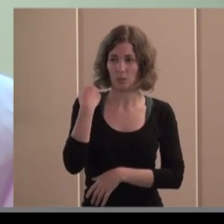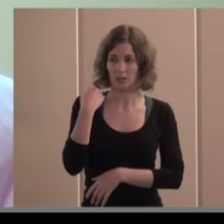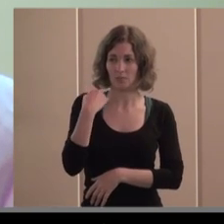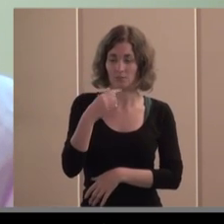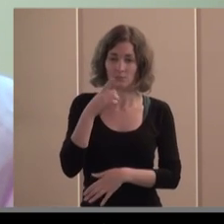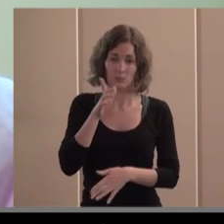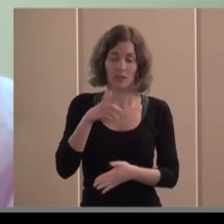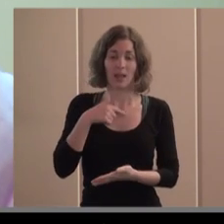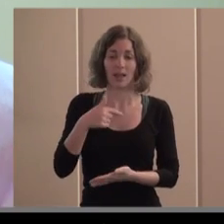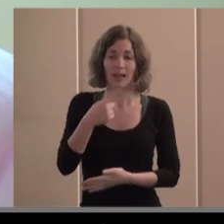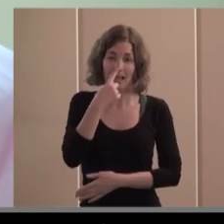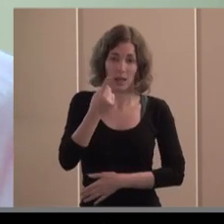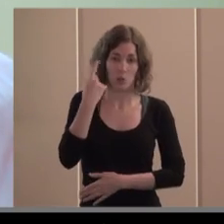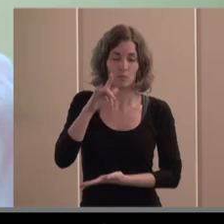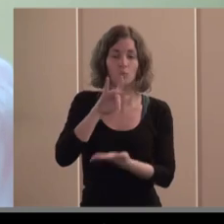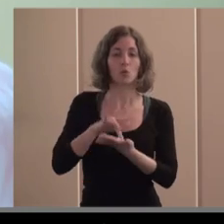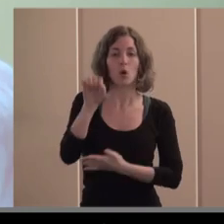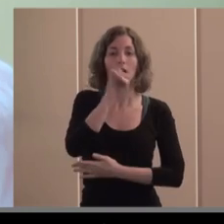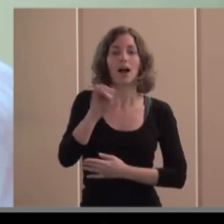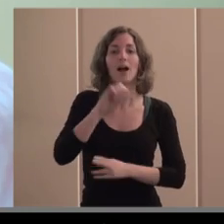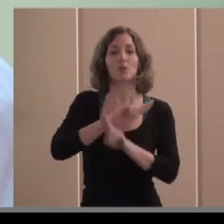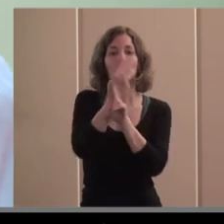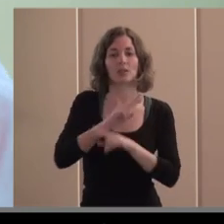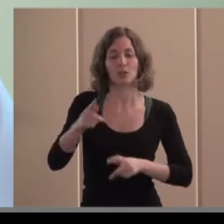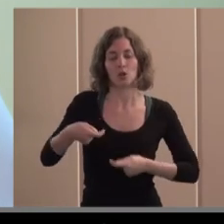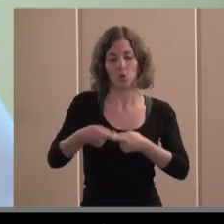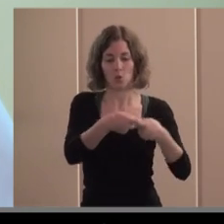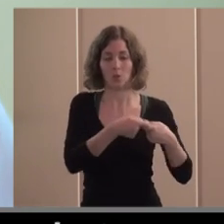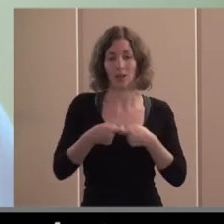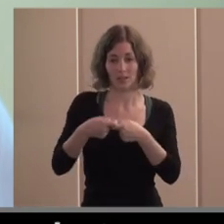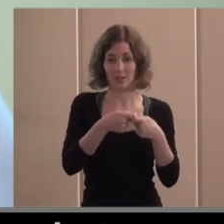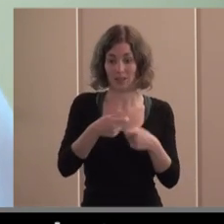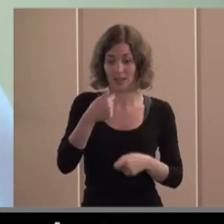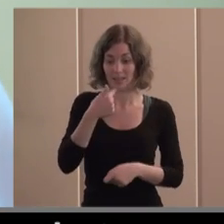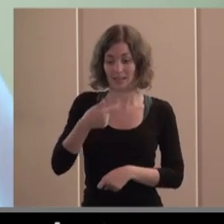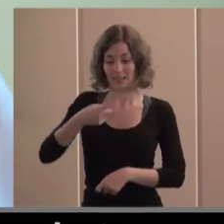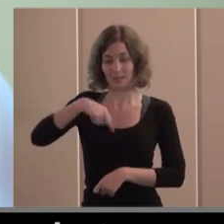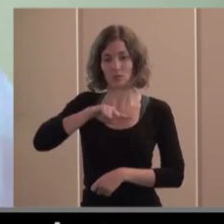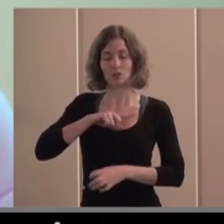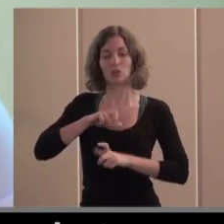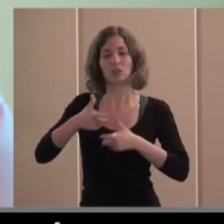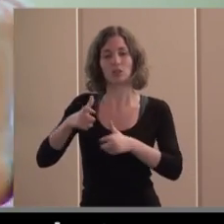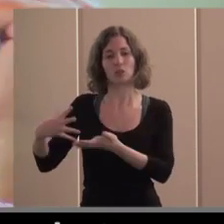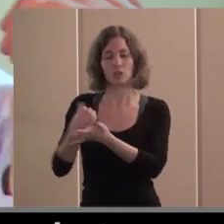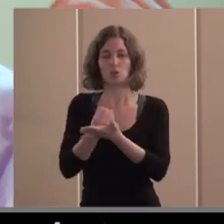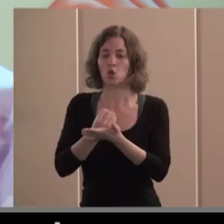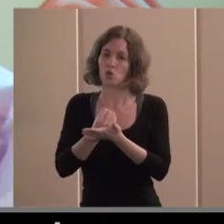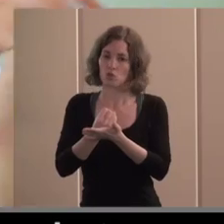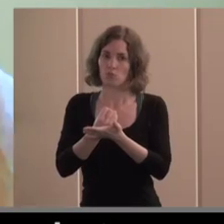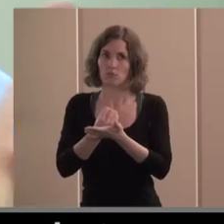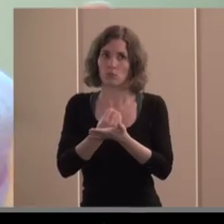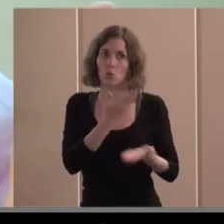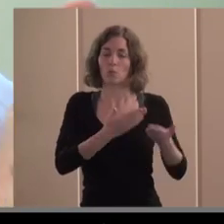internacional de las cooperativas en todos los sectores sobreviven mejor que sus competidores y que la tasa de supervivencia como empresas